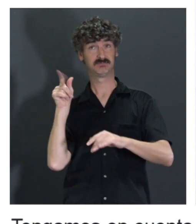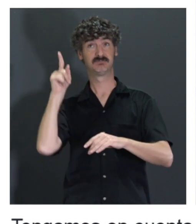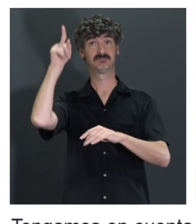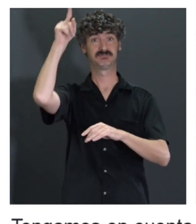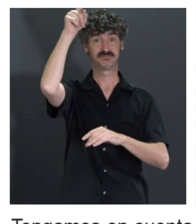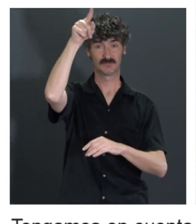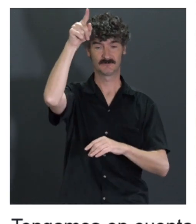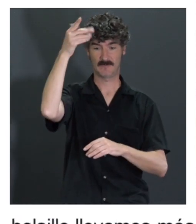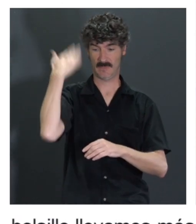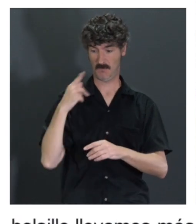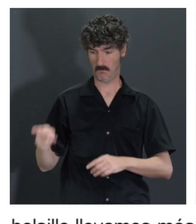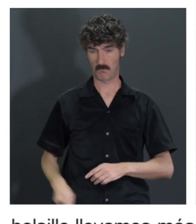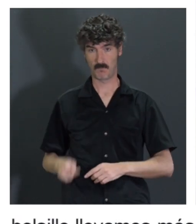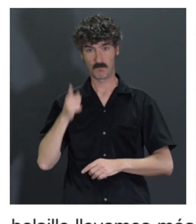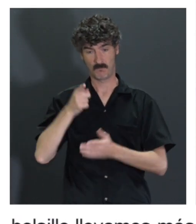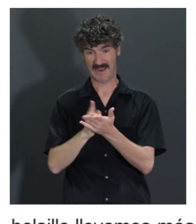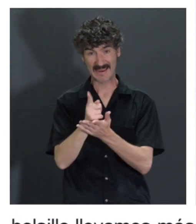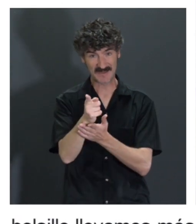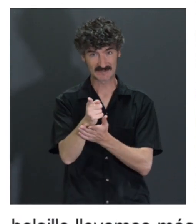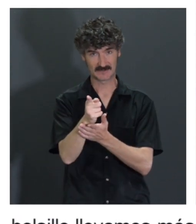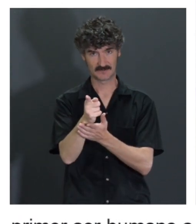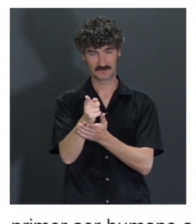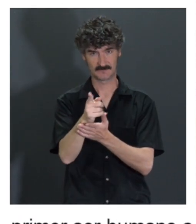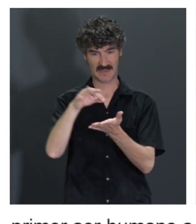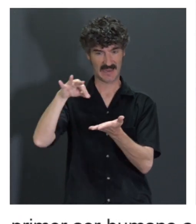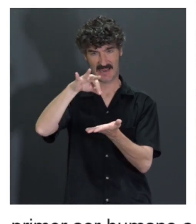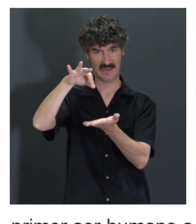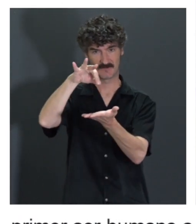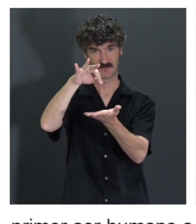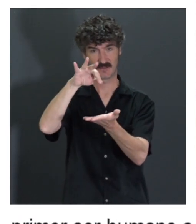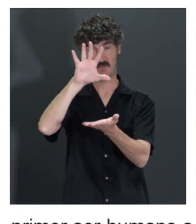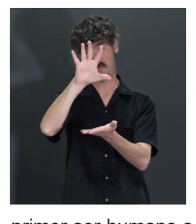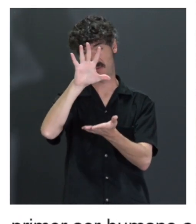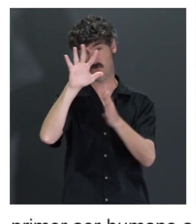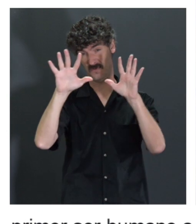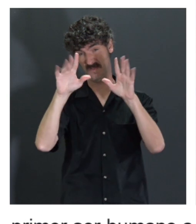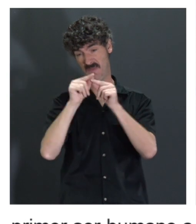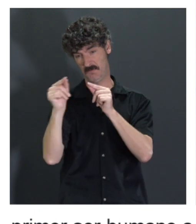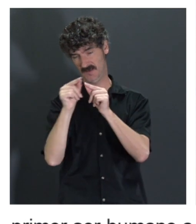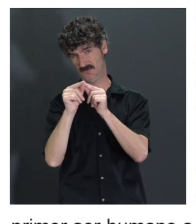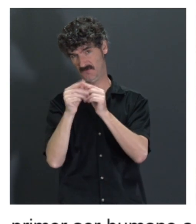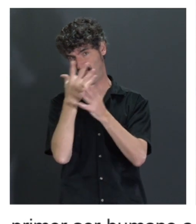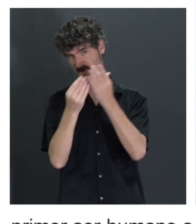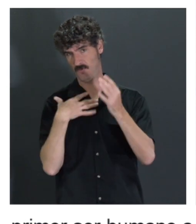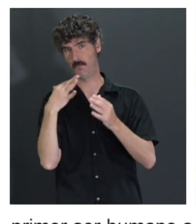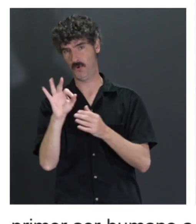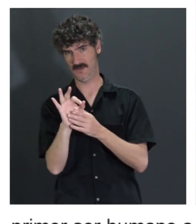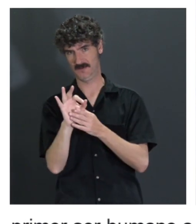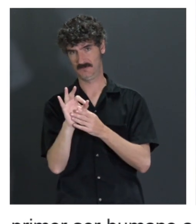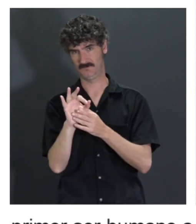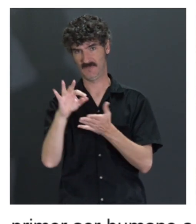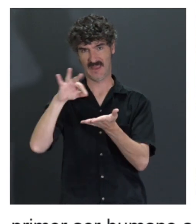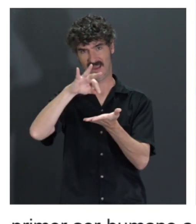Yo cuando voy caminando por la calle con el GPS, el GPS tiene un margen de error de 5 o 10 metros si hay buena conectividad, si hay buena conexión. Claro,